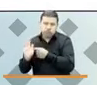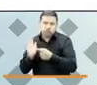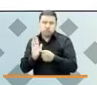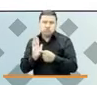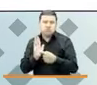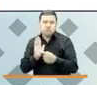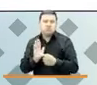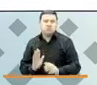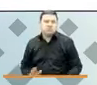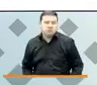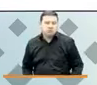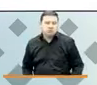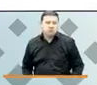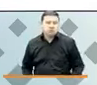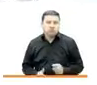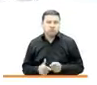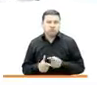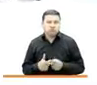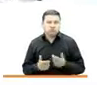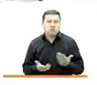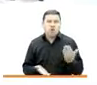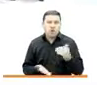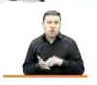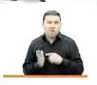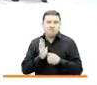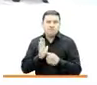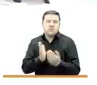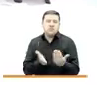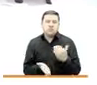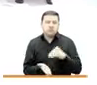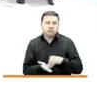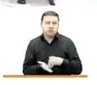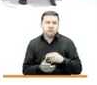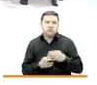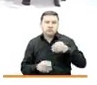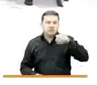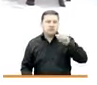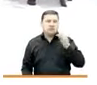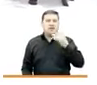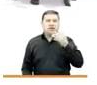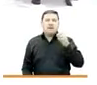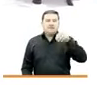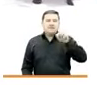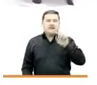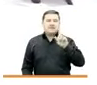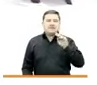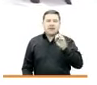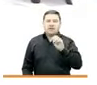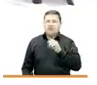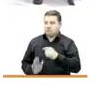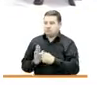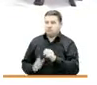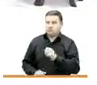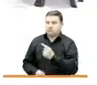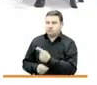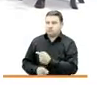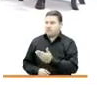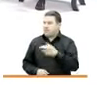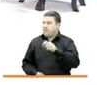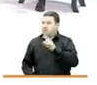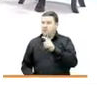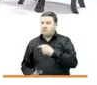presentemos entonces, o volvamos a presentar nuevamente a Marta y también a Marcela, profesor. Si permítame, Paola,